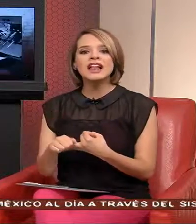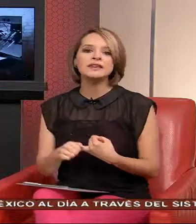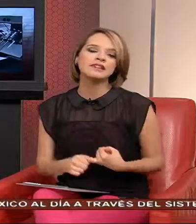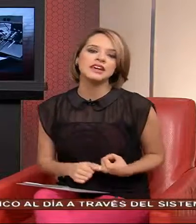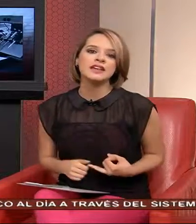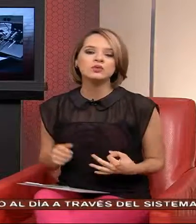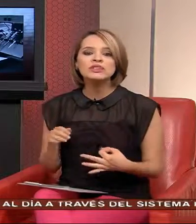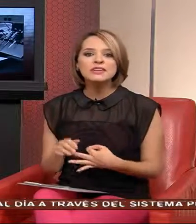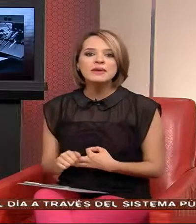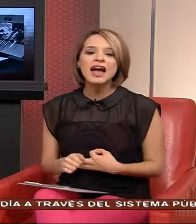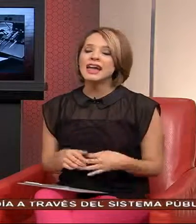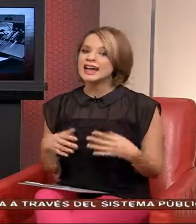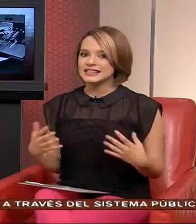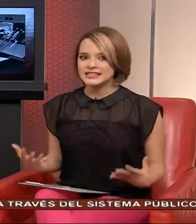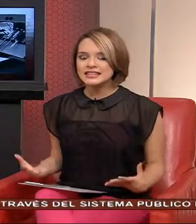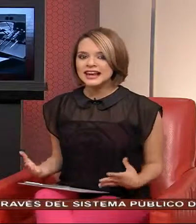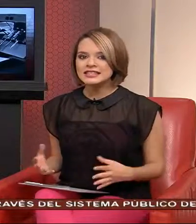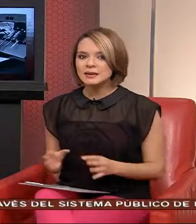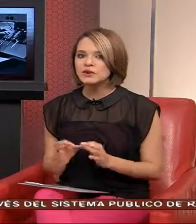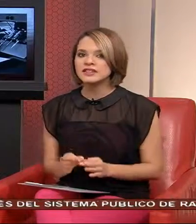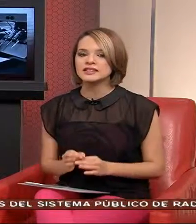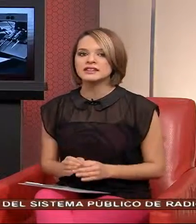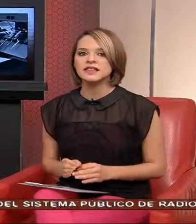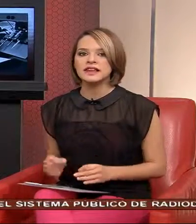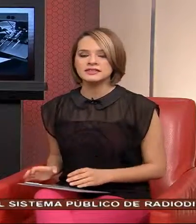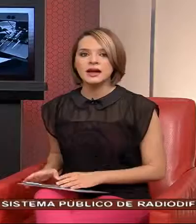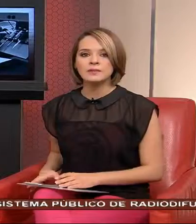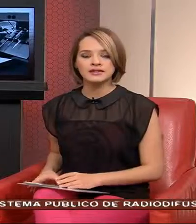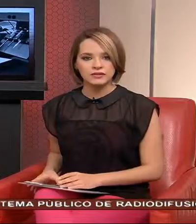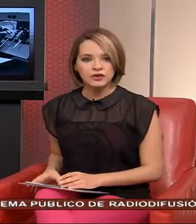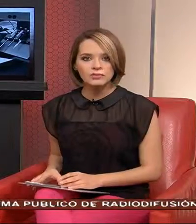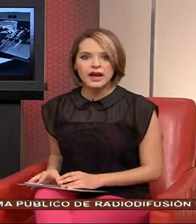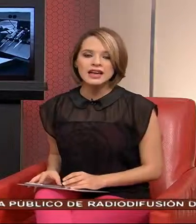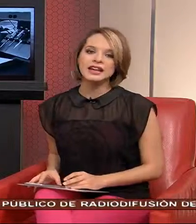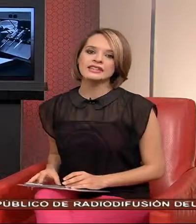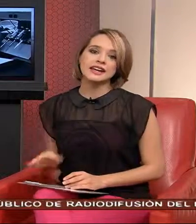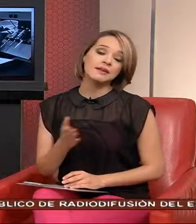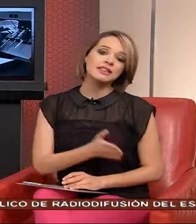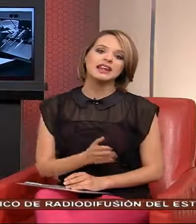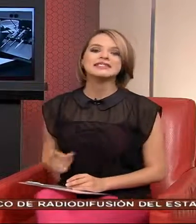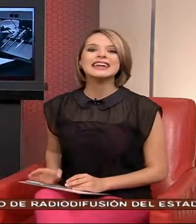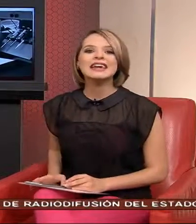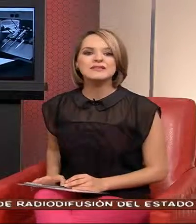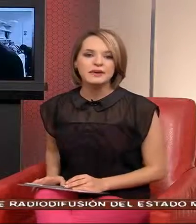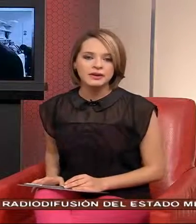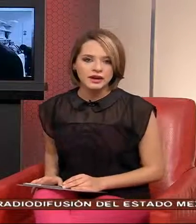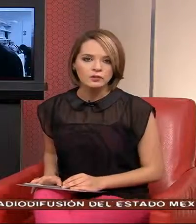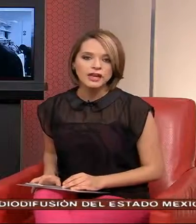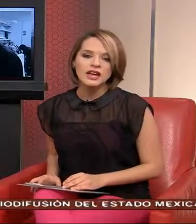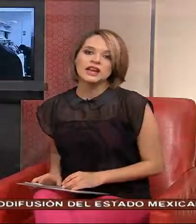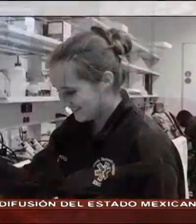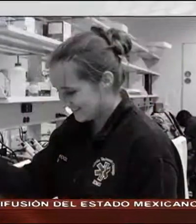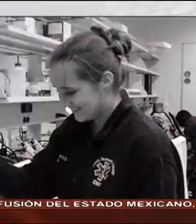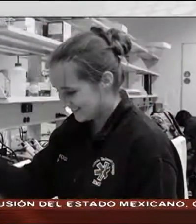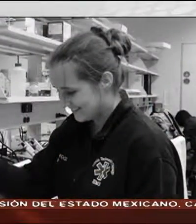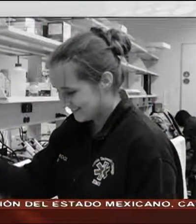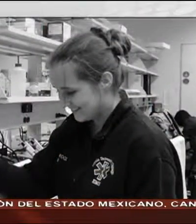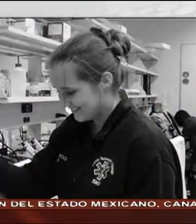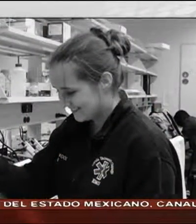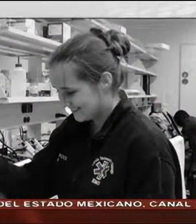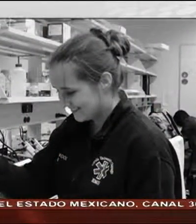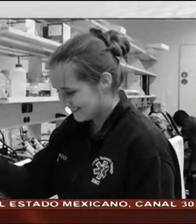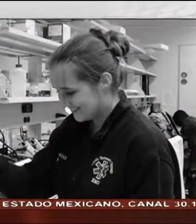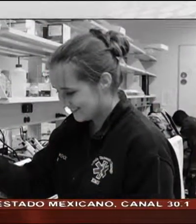Visual Debilidad auditiva Etcétera Así que muy interesante Esta plataforma Que se acaba De lanzar En febrero Y bueno